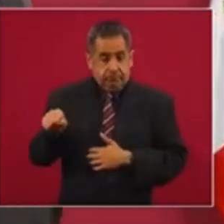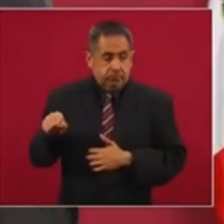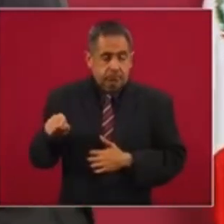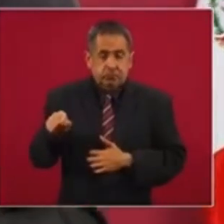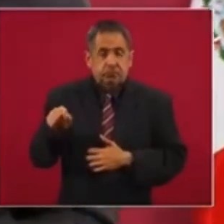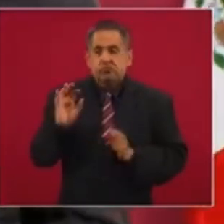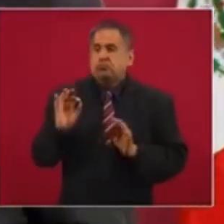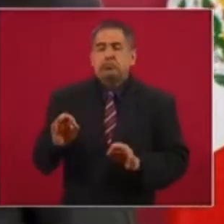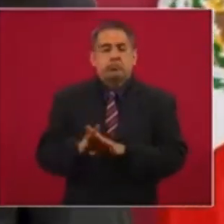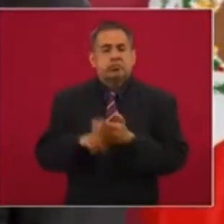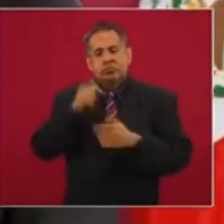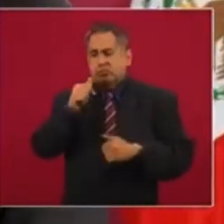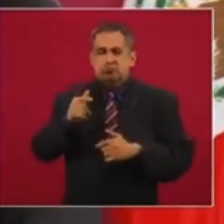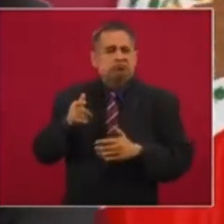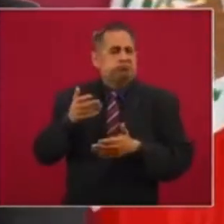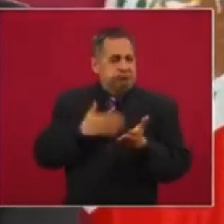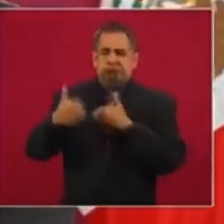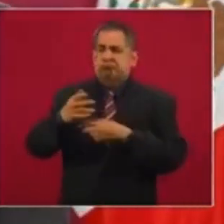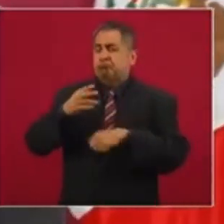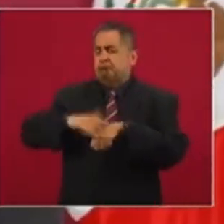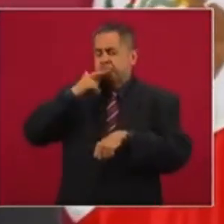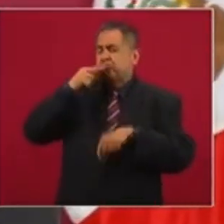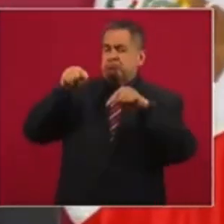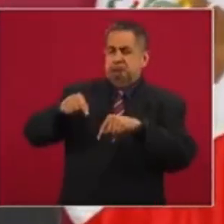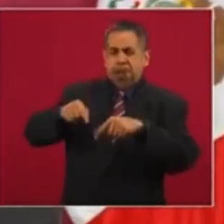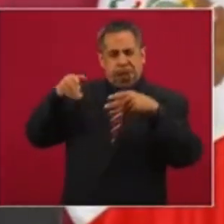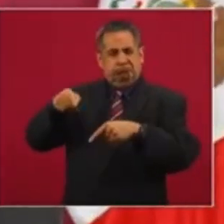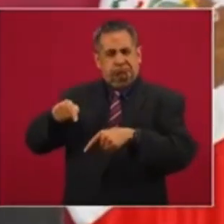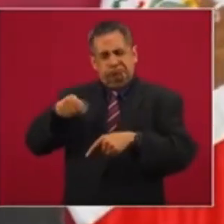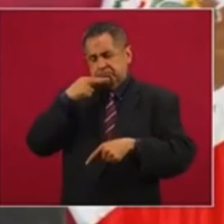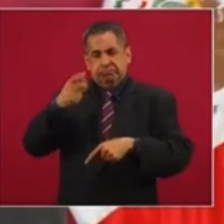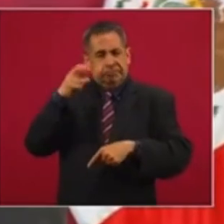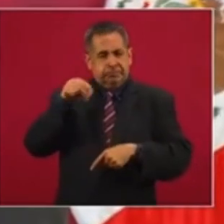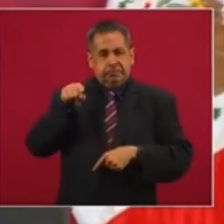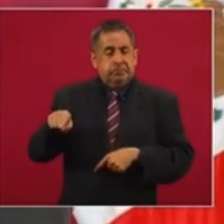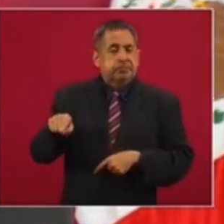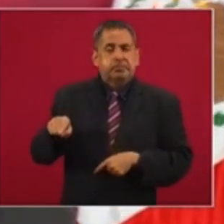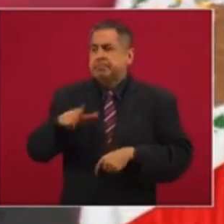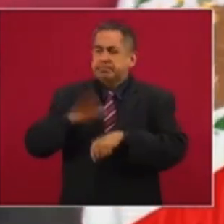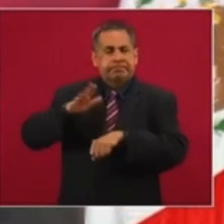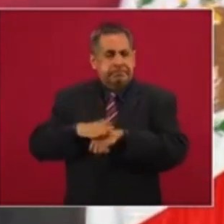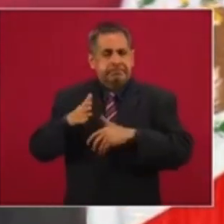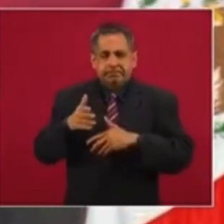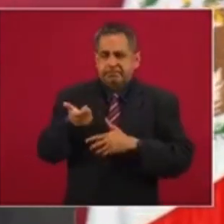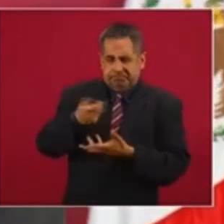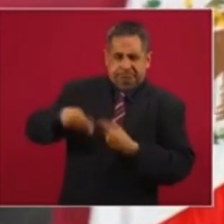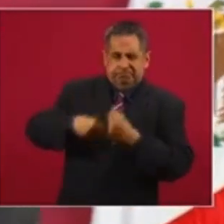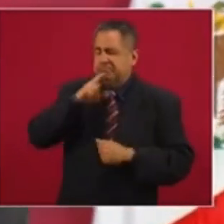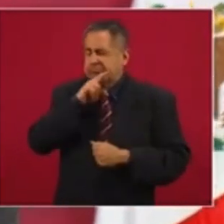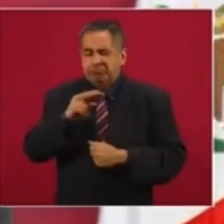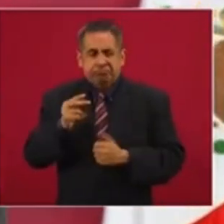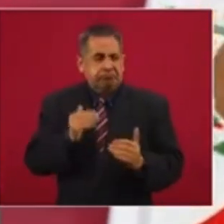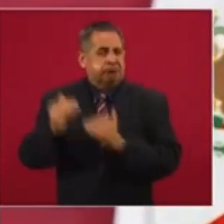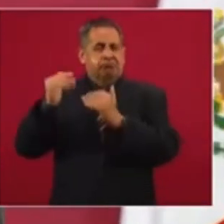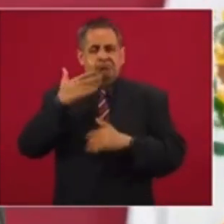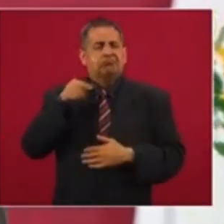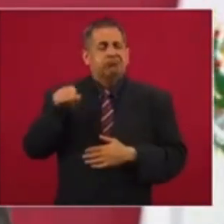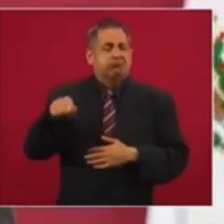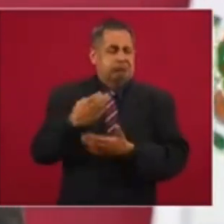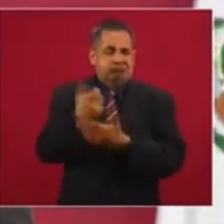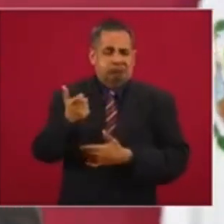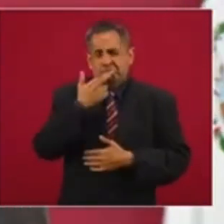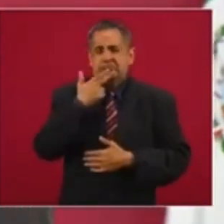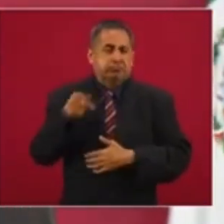como siempre, mucho auge. Va a ser de los estados en que se va a recuperar primero la